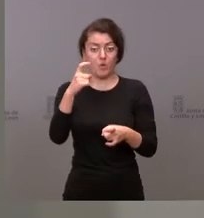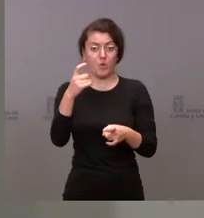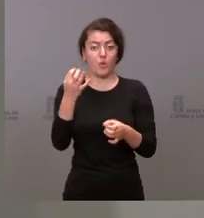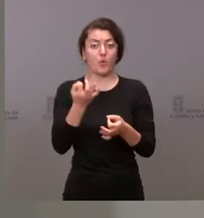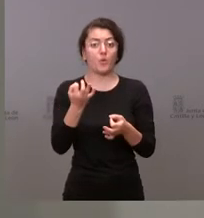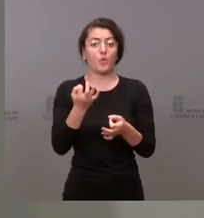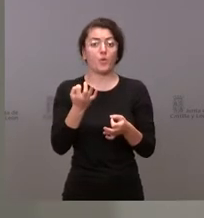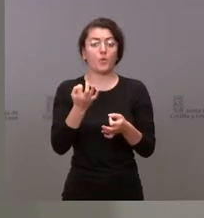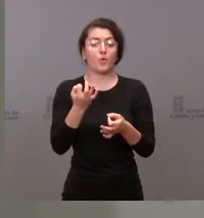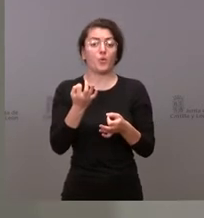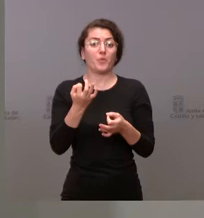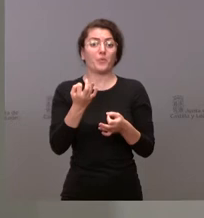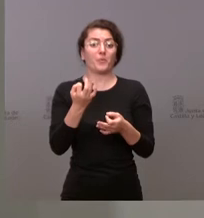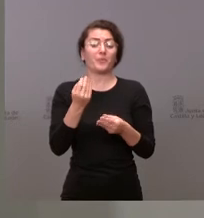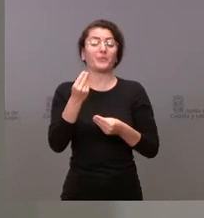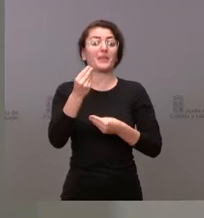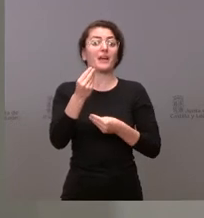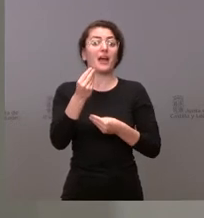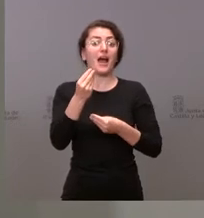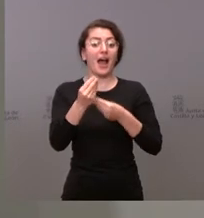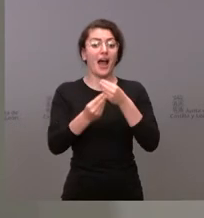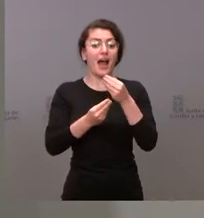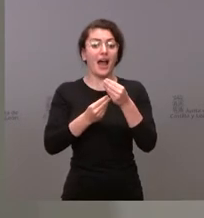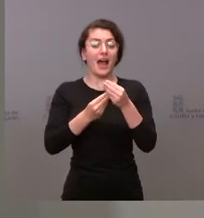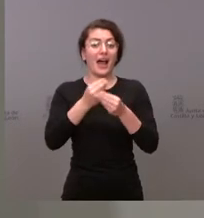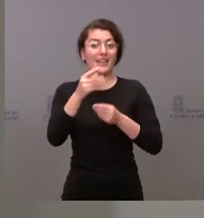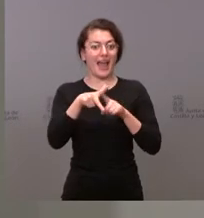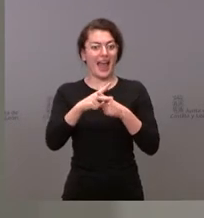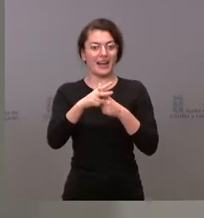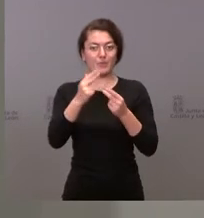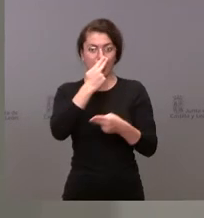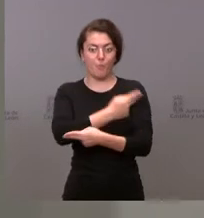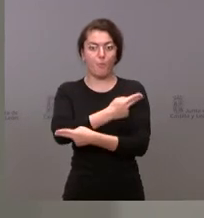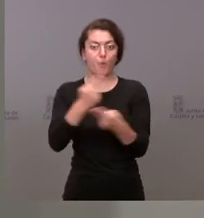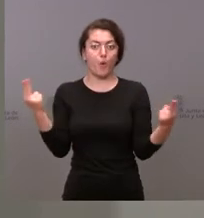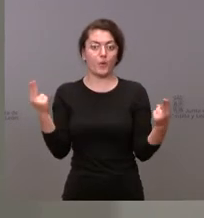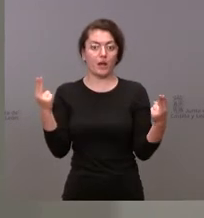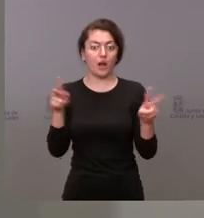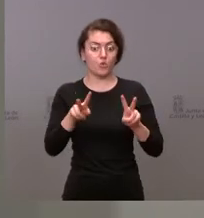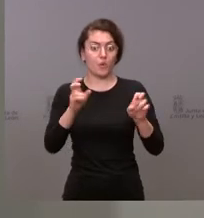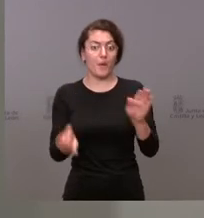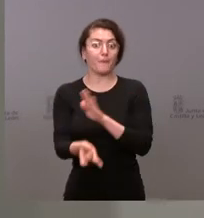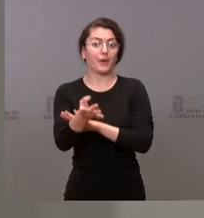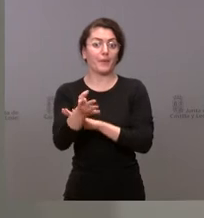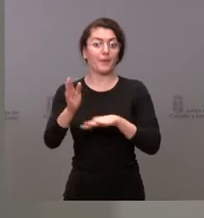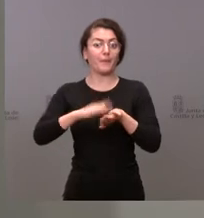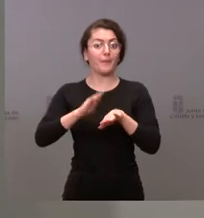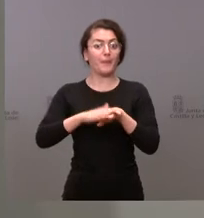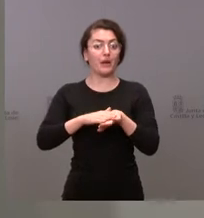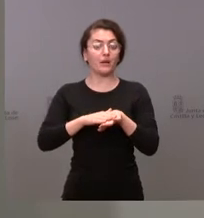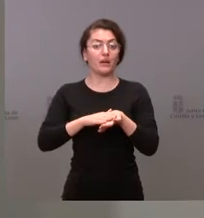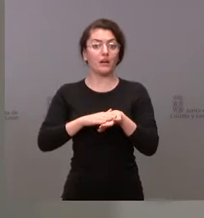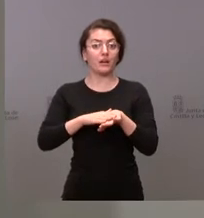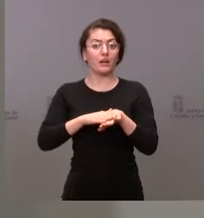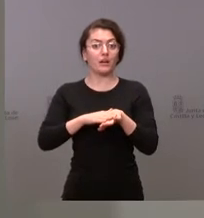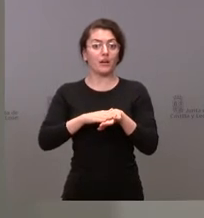de hacer pública una nueva herramienta que nos permita también desde la transparencia